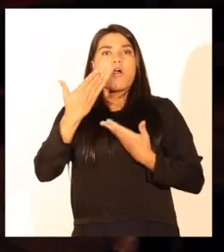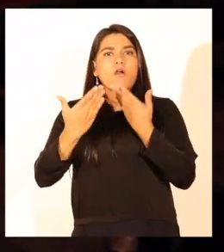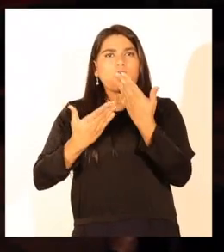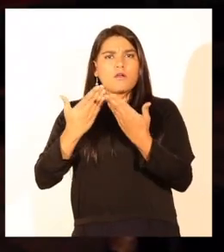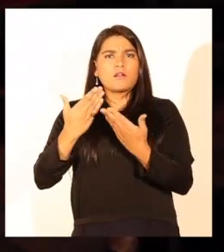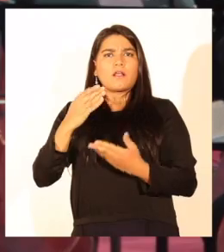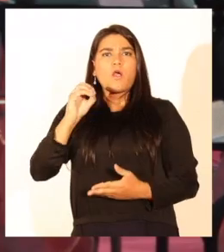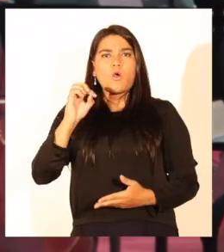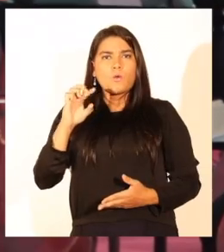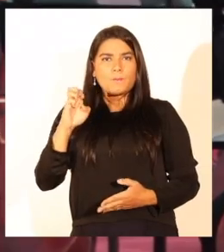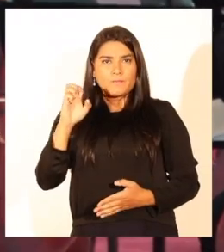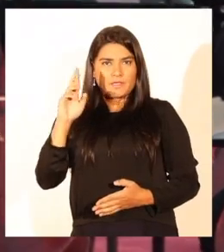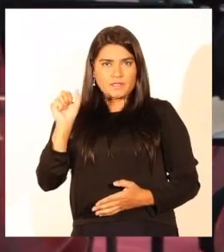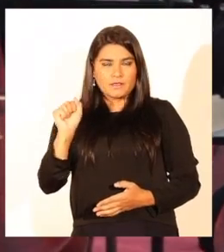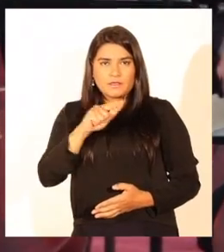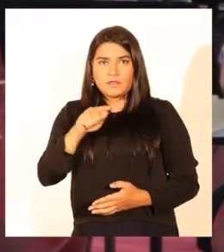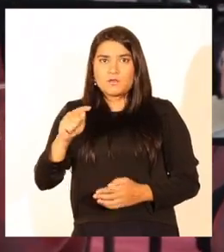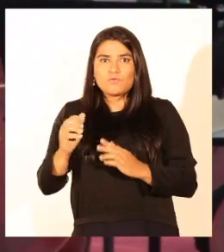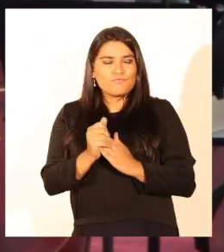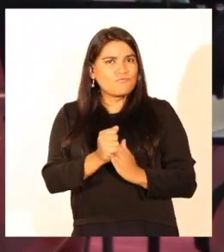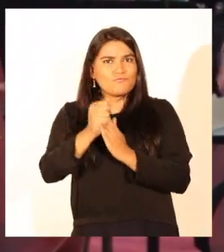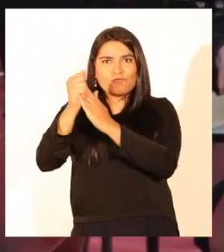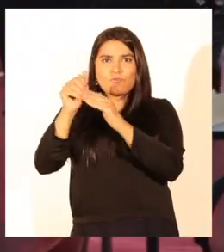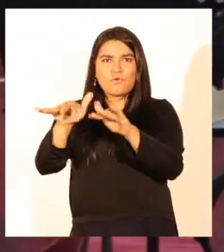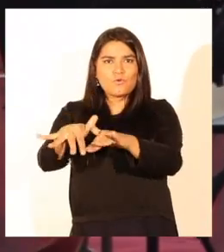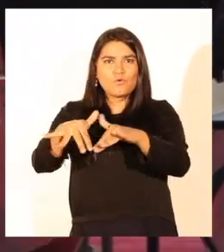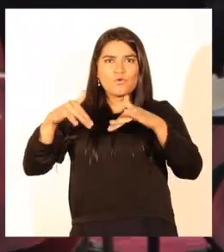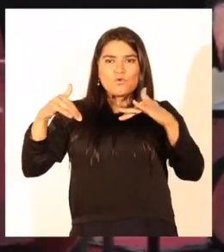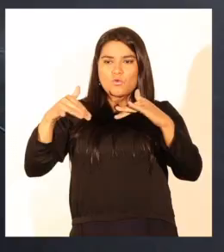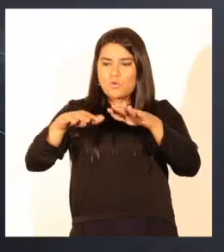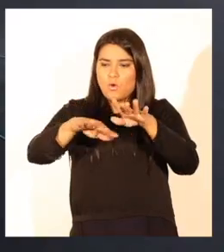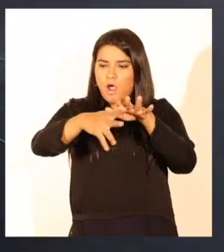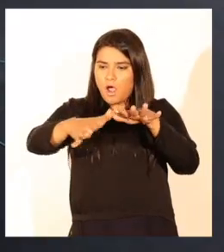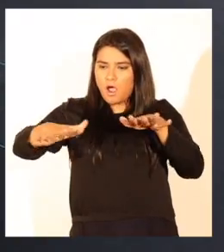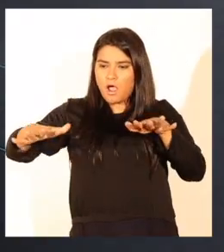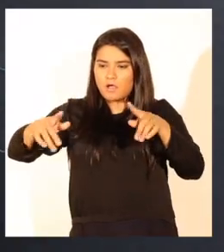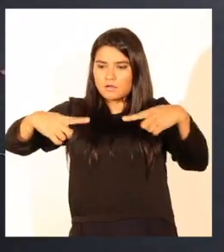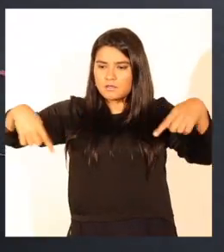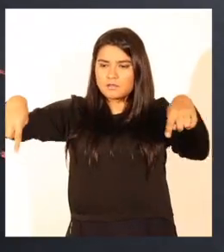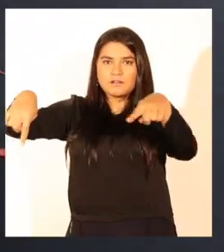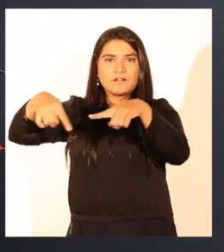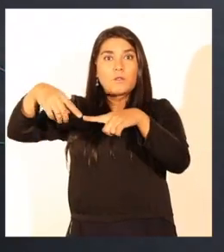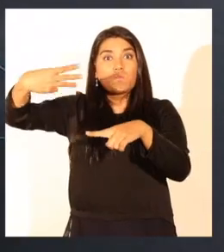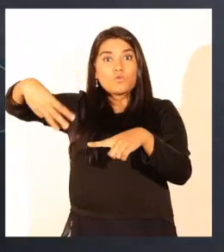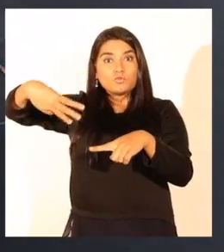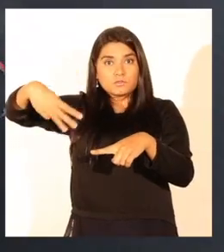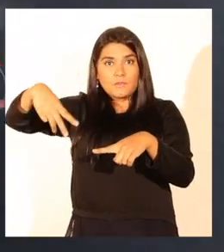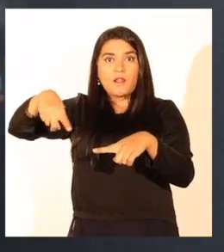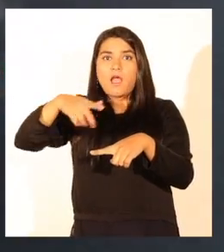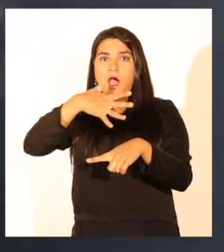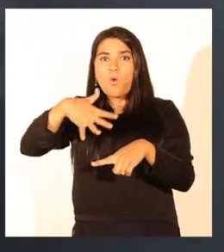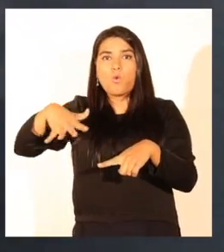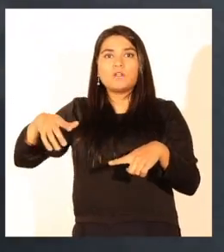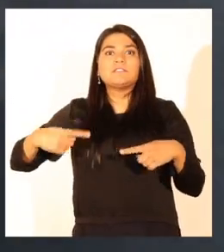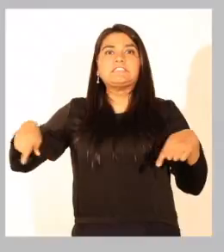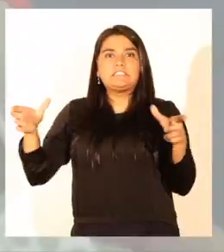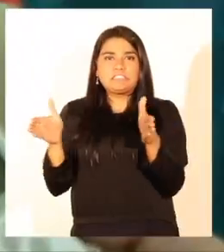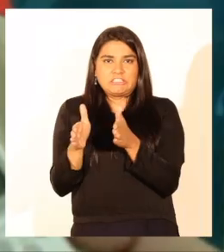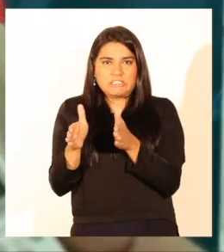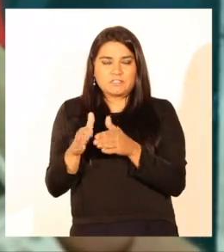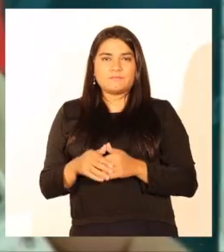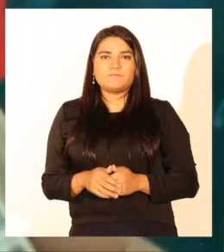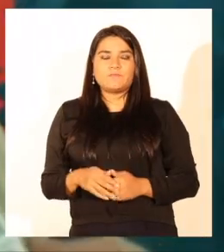que en su tercera versión impactó con un pionero escenario flotante inserto en el balneario municipal Laguna Chica.